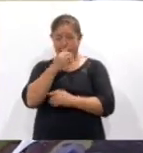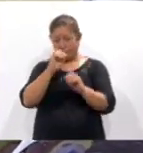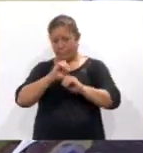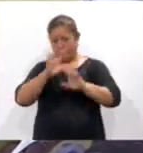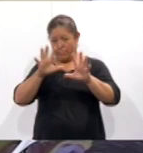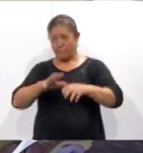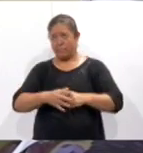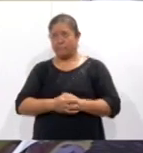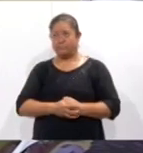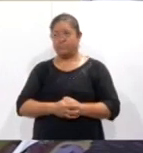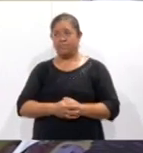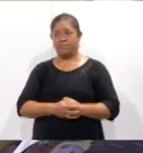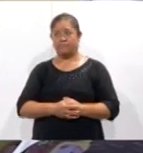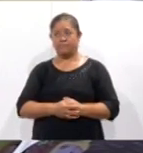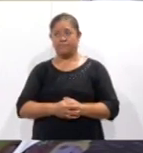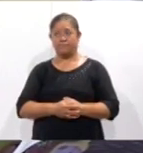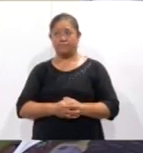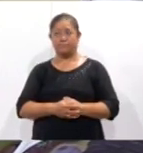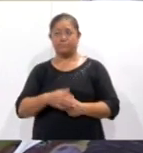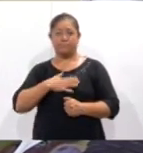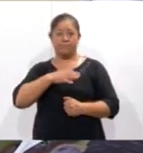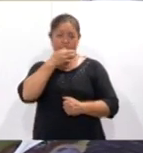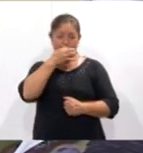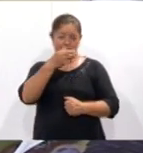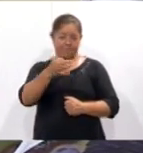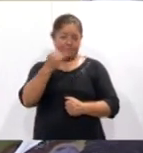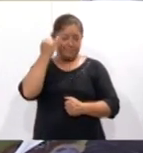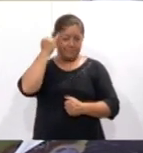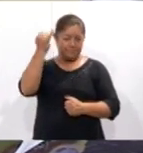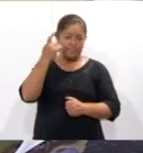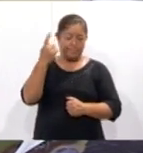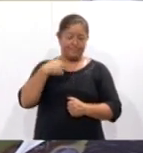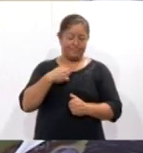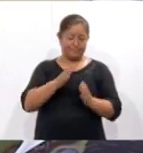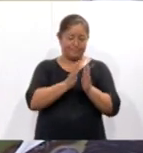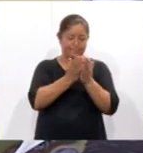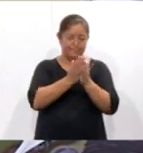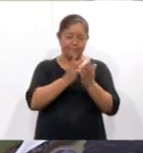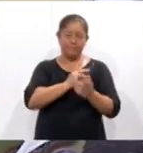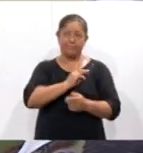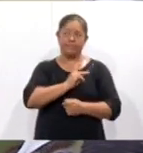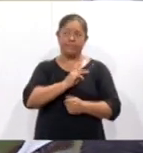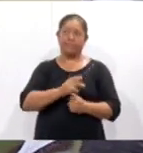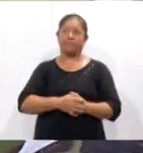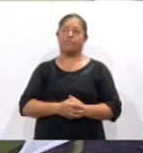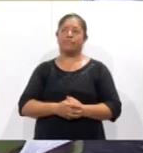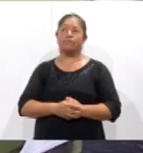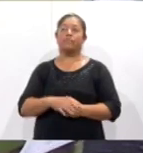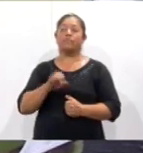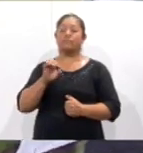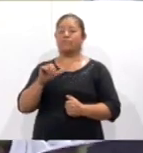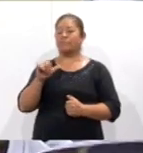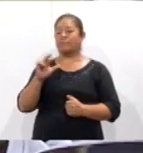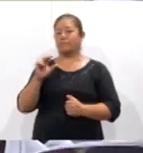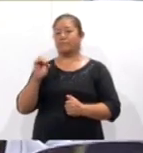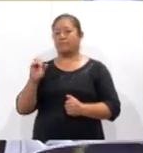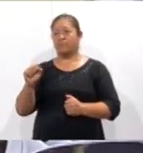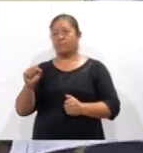mencionar una idea de la prologista de menino de la gran Cristina Barros, que dice